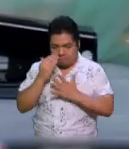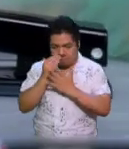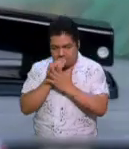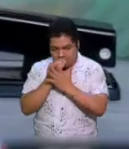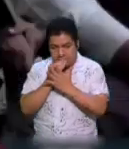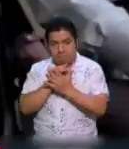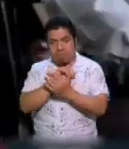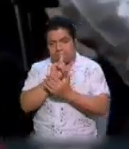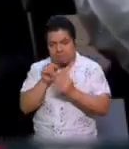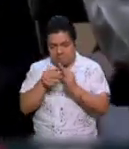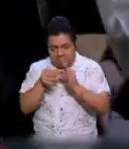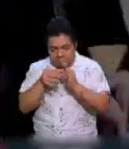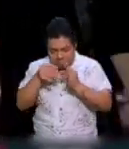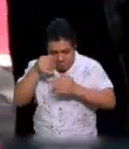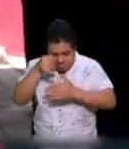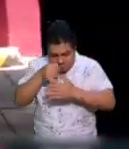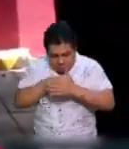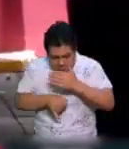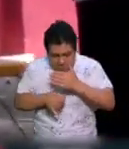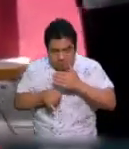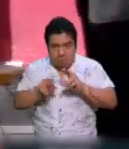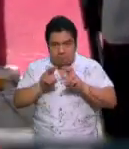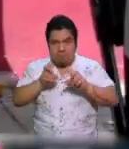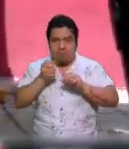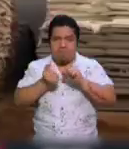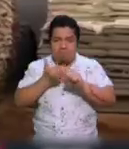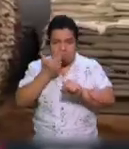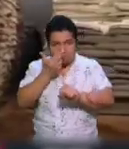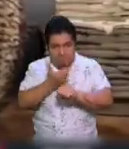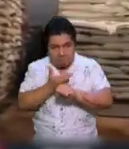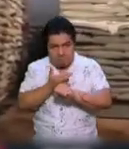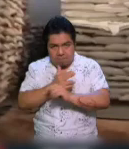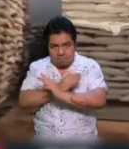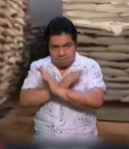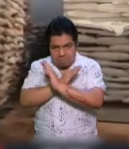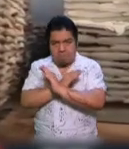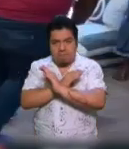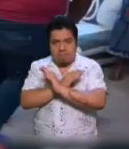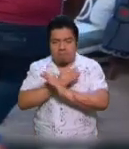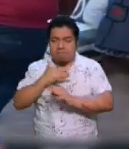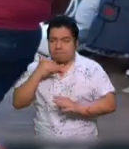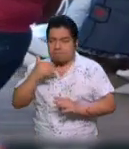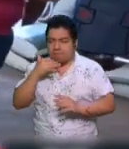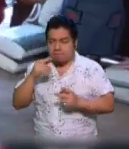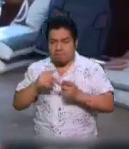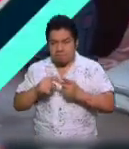Más adelante le daré todos los detalles respecto a la Secretaría de Anticorrupción y Buen Gobierno.